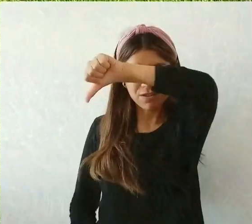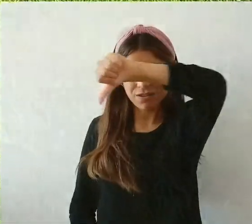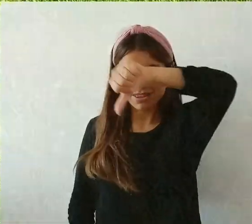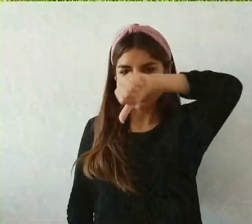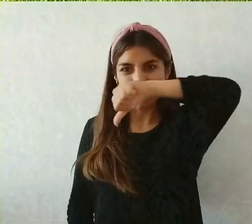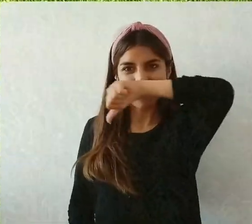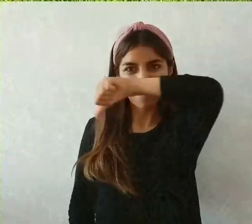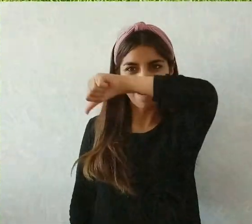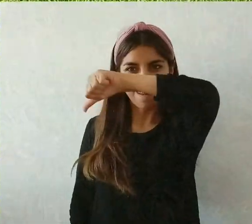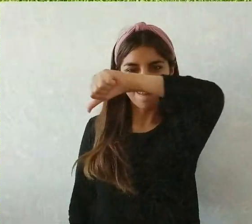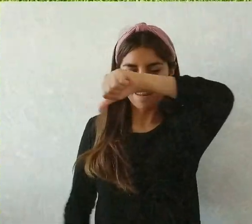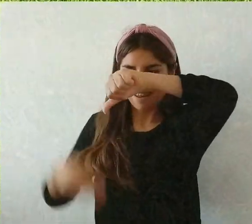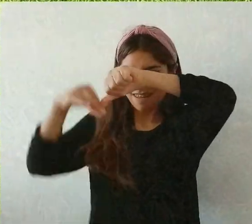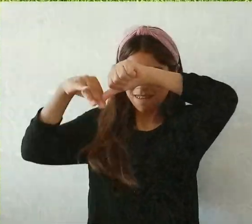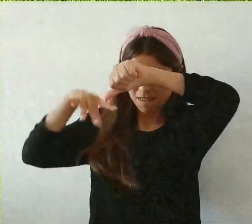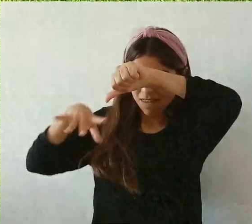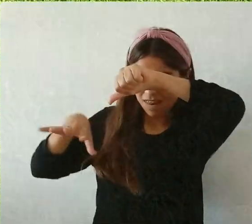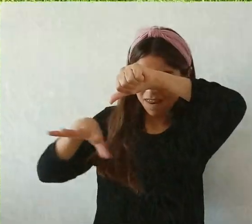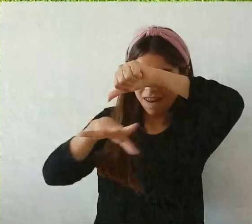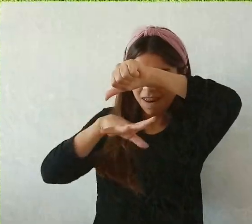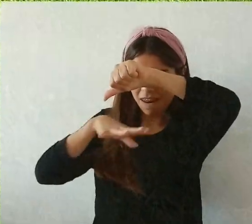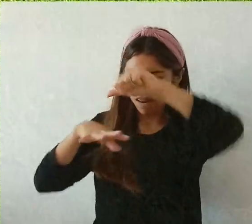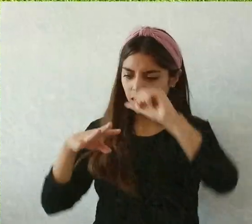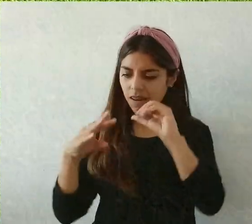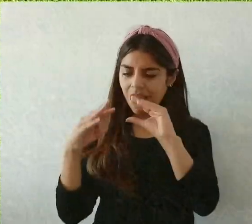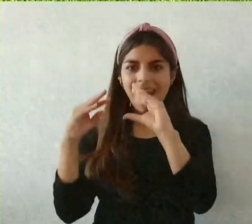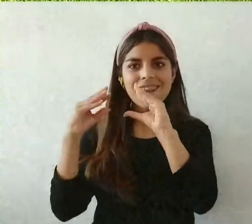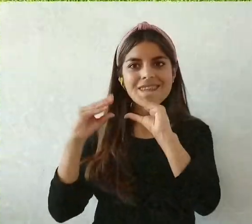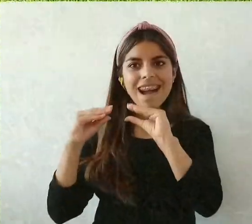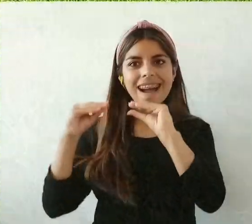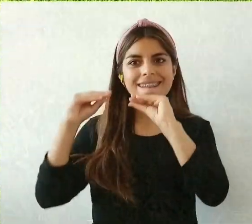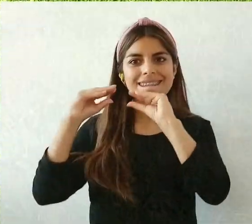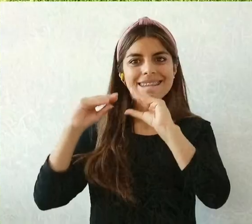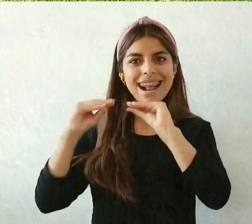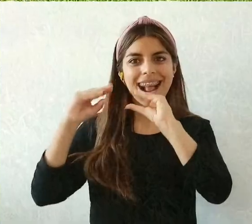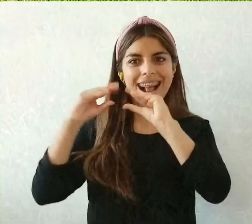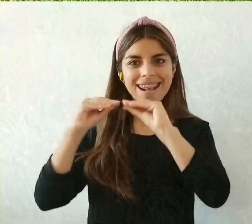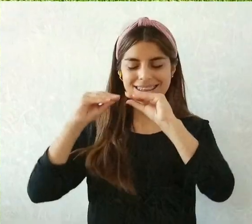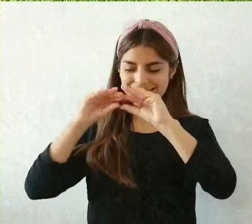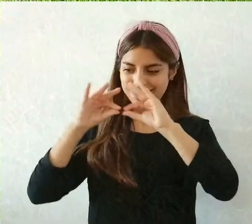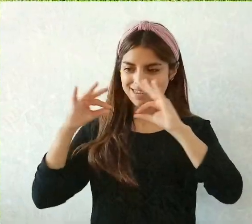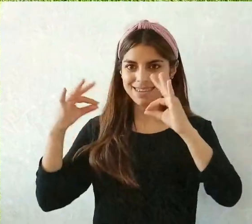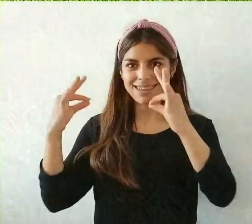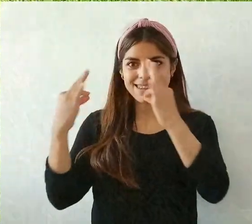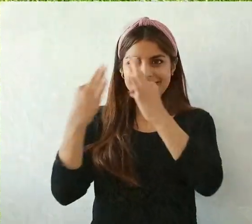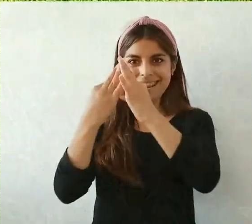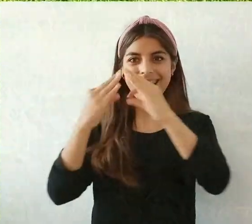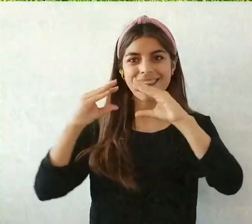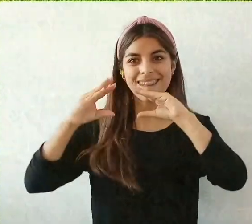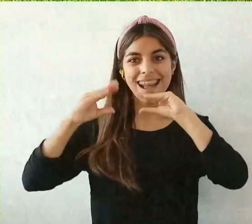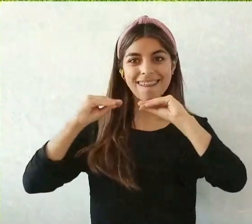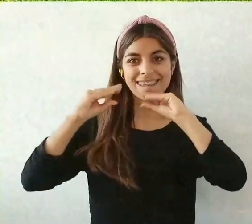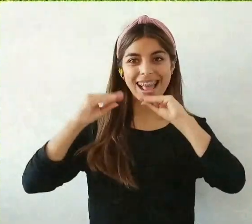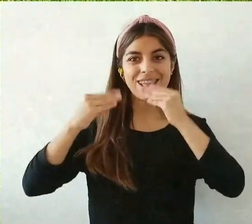Y de esa manera va ablandando el material para trabajarlo.